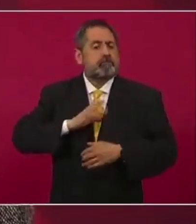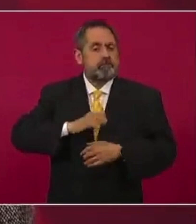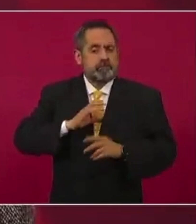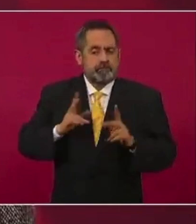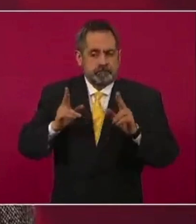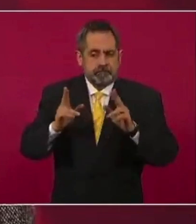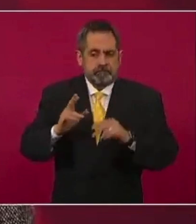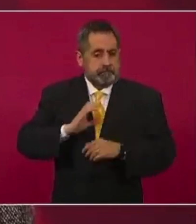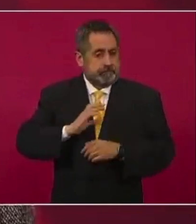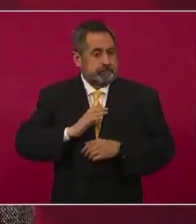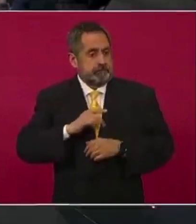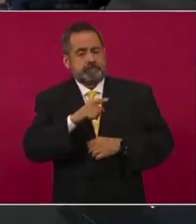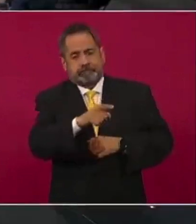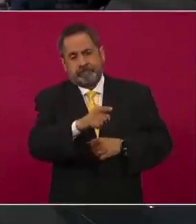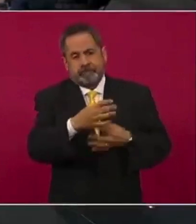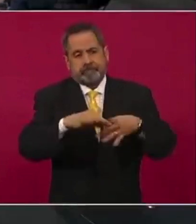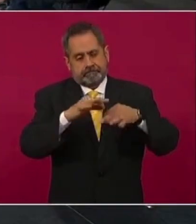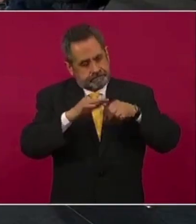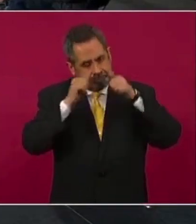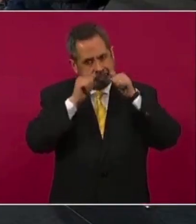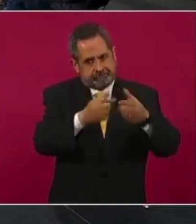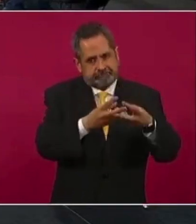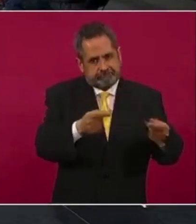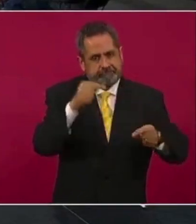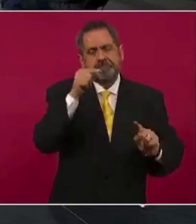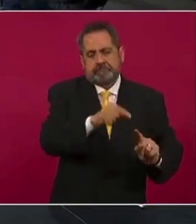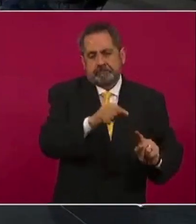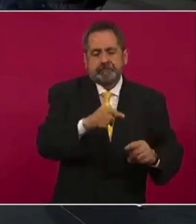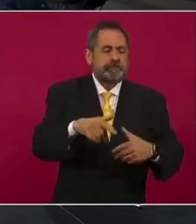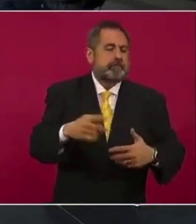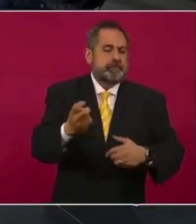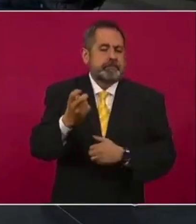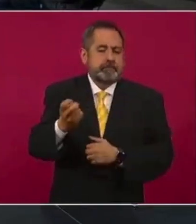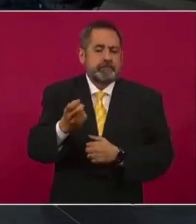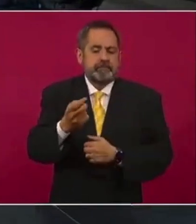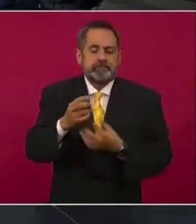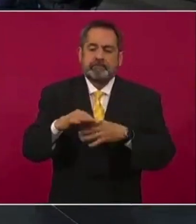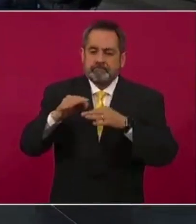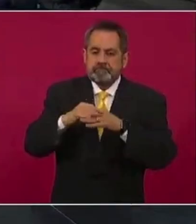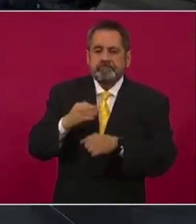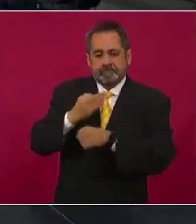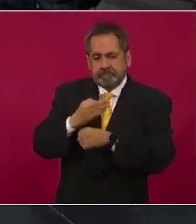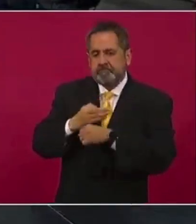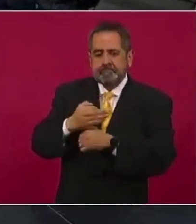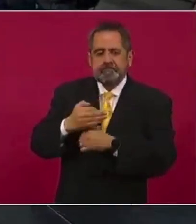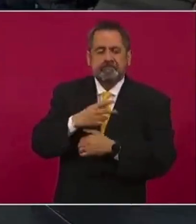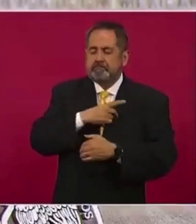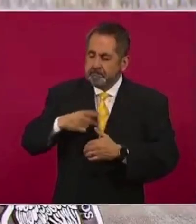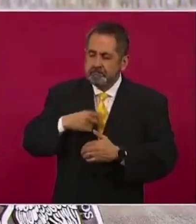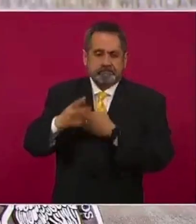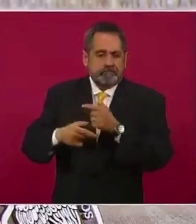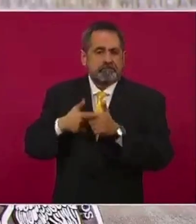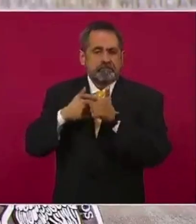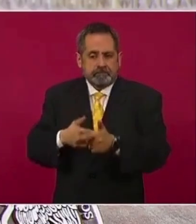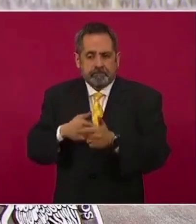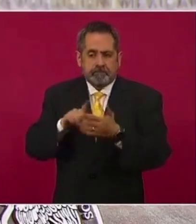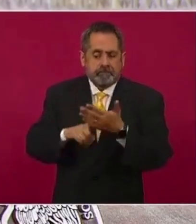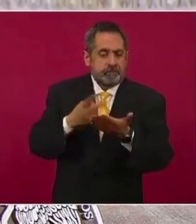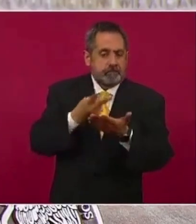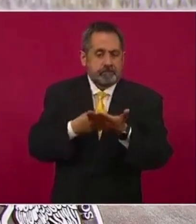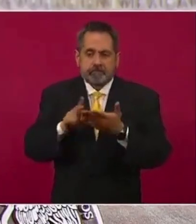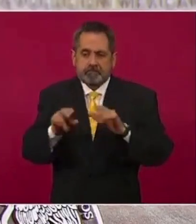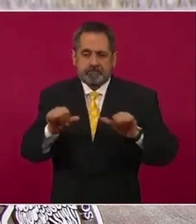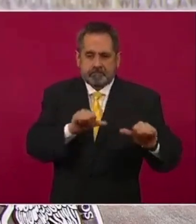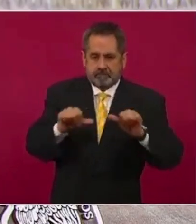importantes en todo sentido. Y por lo cual es un ejemplo de lo que tenemos que seguir, es combinando la atención